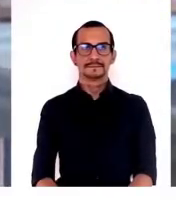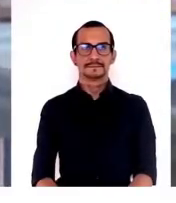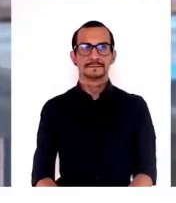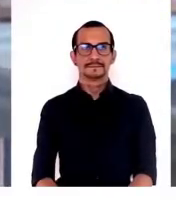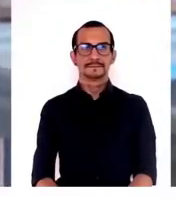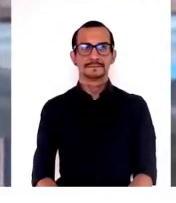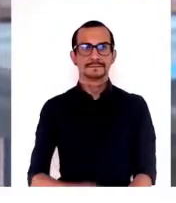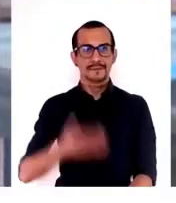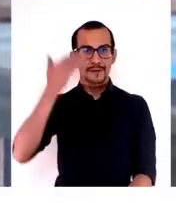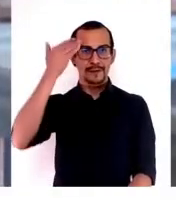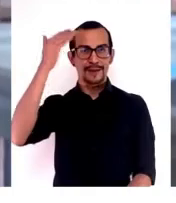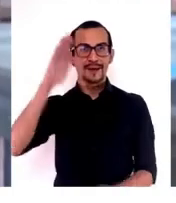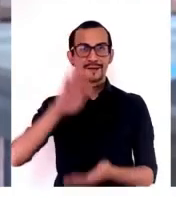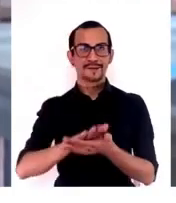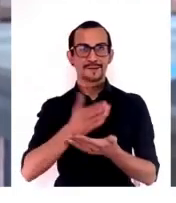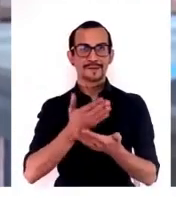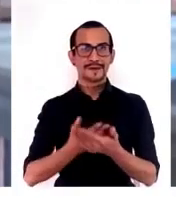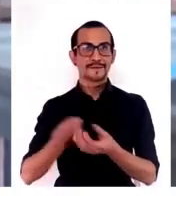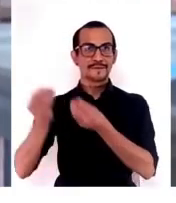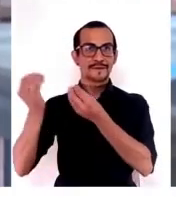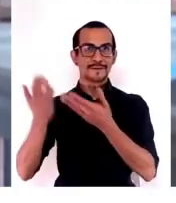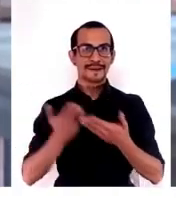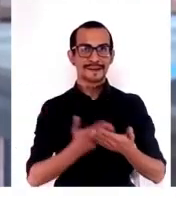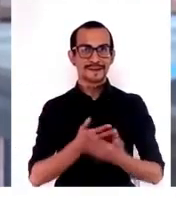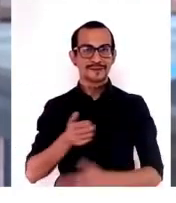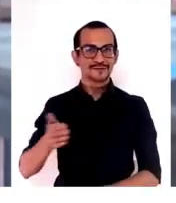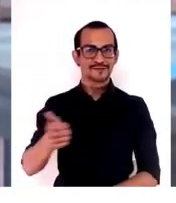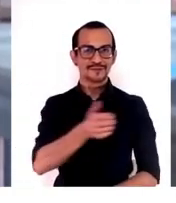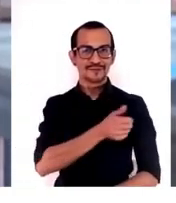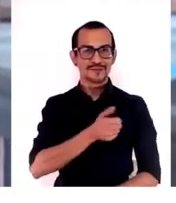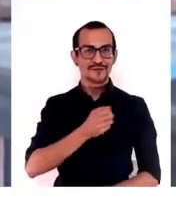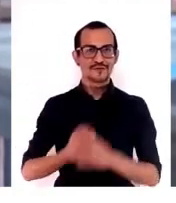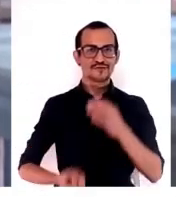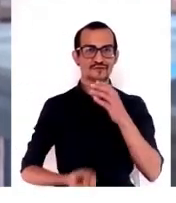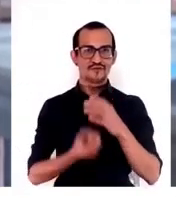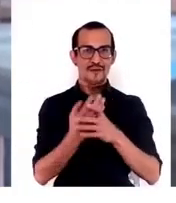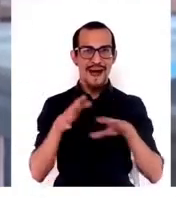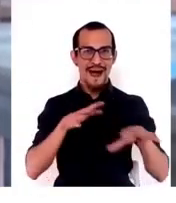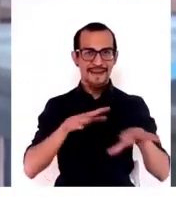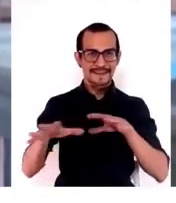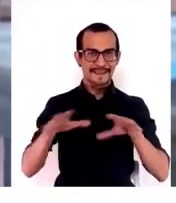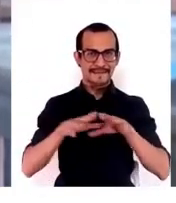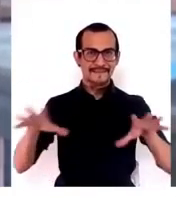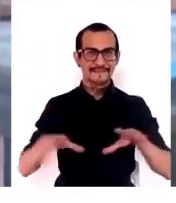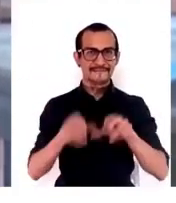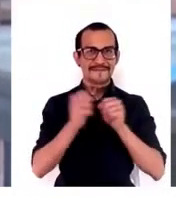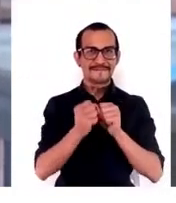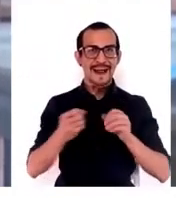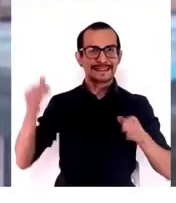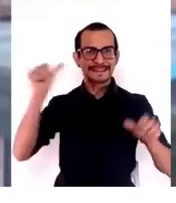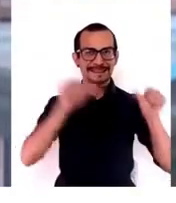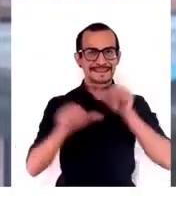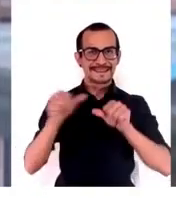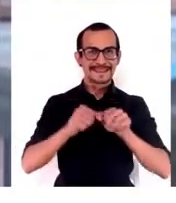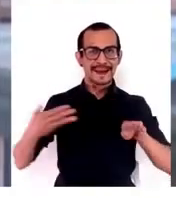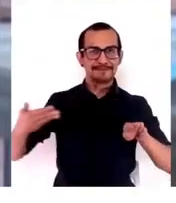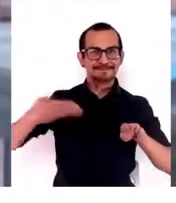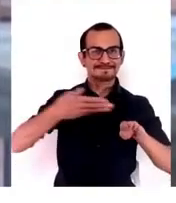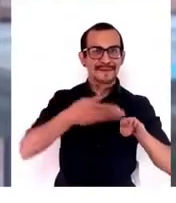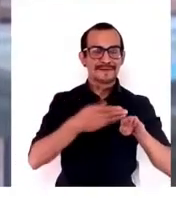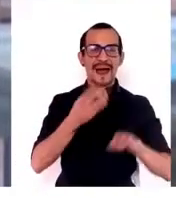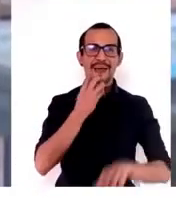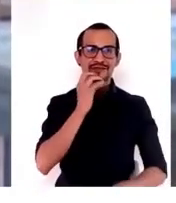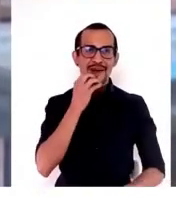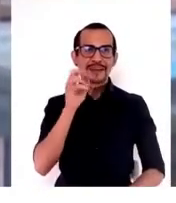Hola, ¿cómo están? Bienvenidos todos y todas a esta nueva actividad del Festival de Ciencia Puerto de Ideas Antofagasta 2021.